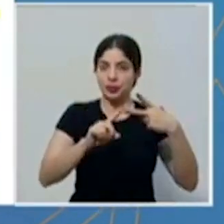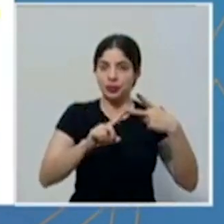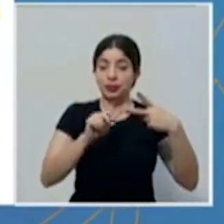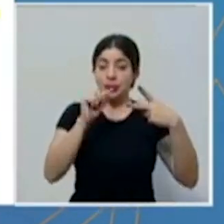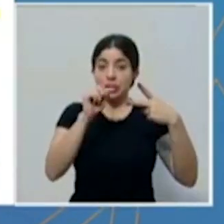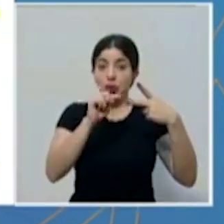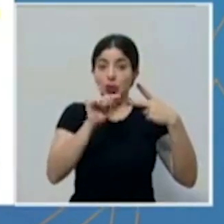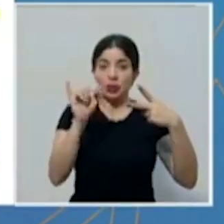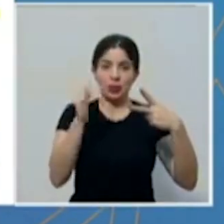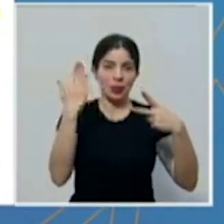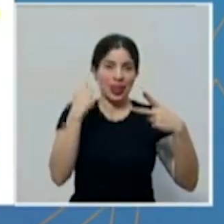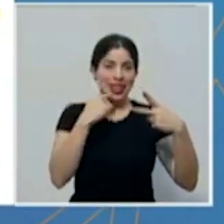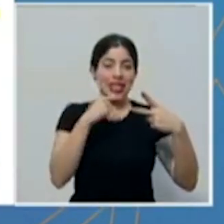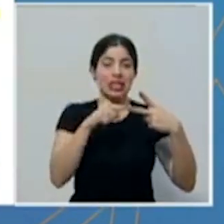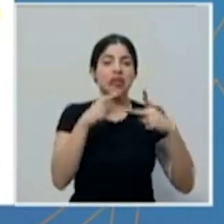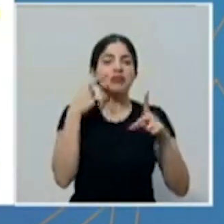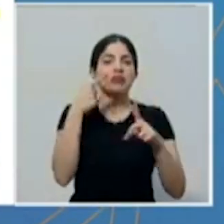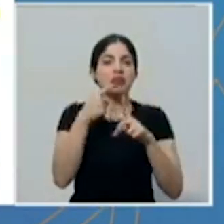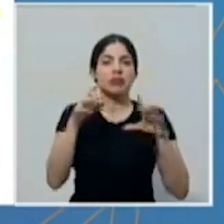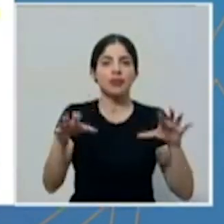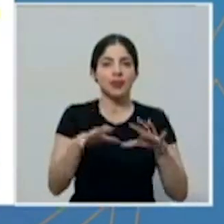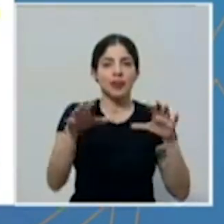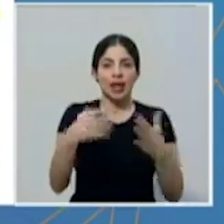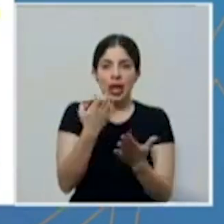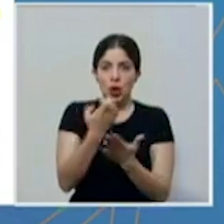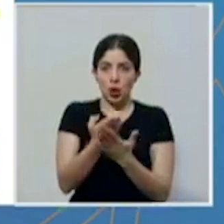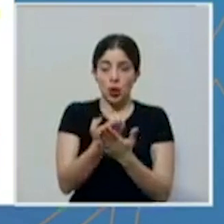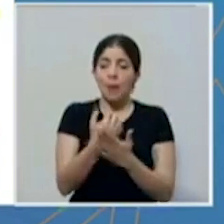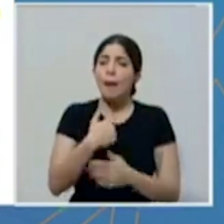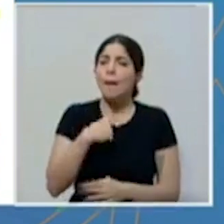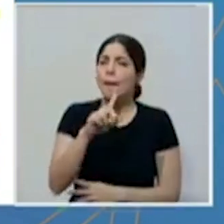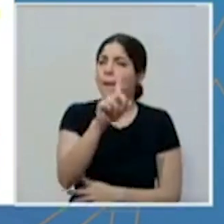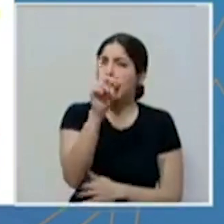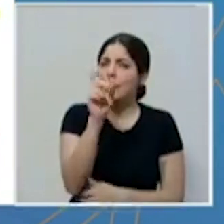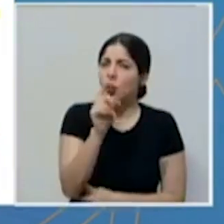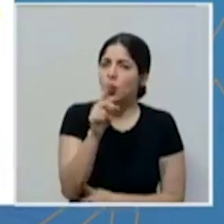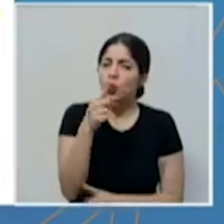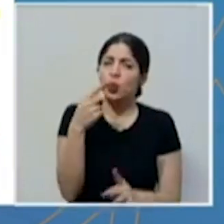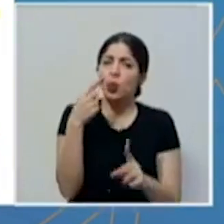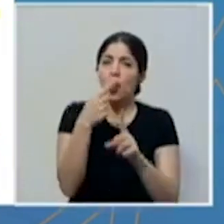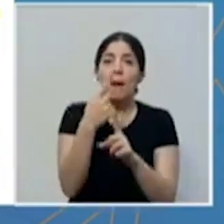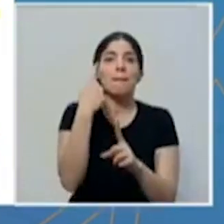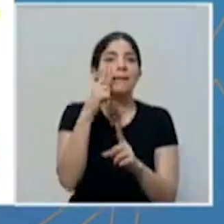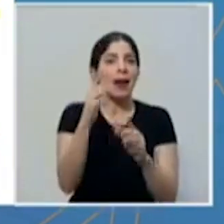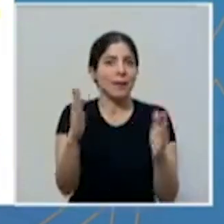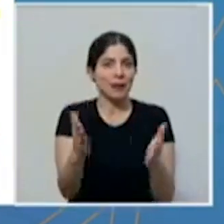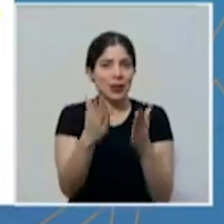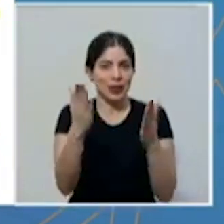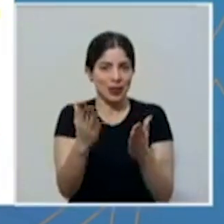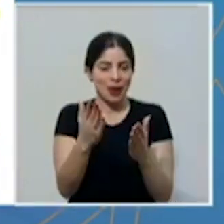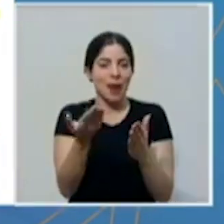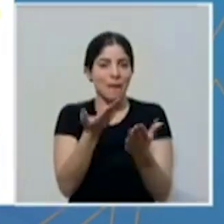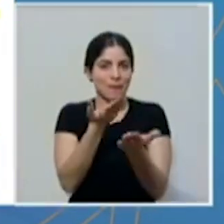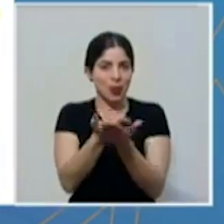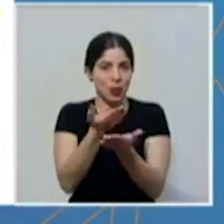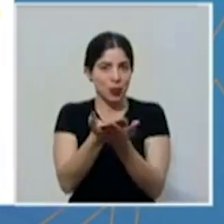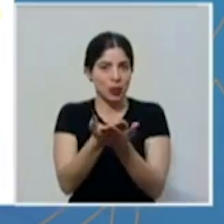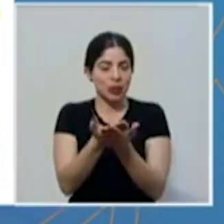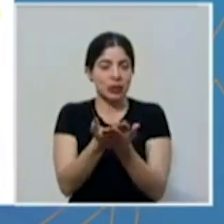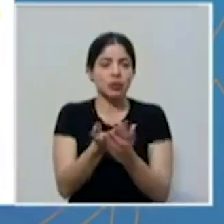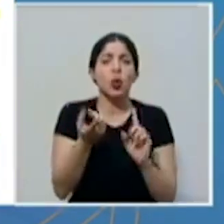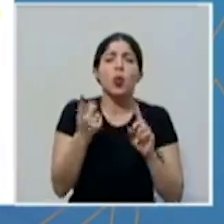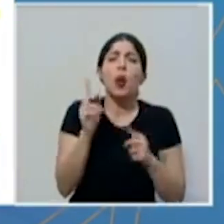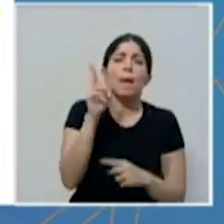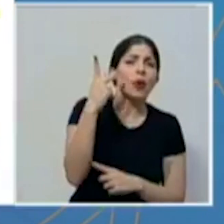El eje 2, como decía, es el de reactivación económica. Y aquí la pregunta para incentivar la presentación de propuestas es qué